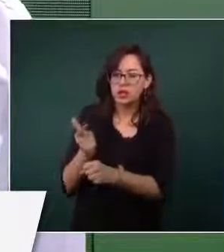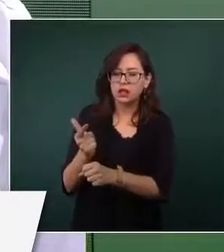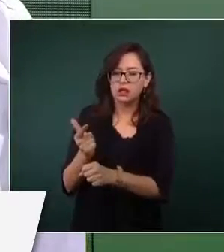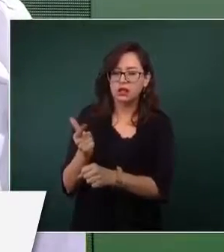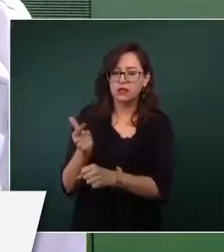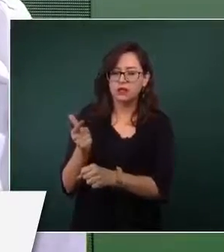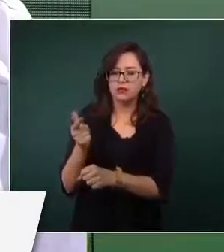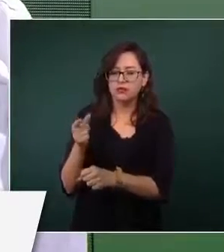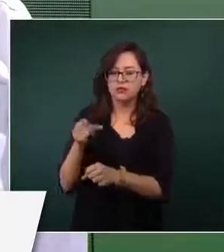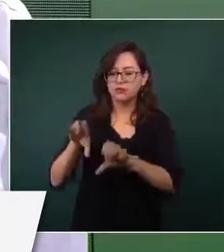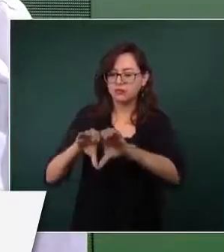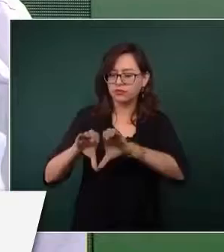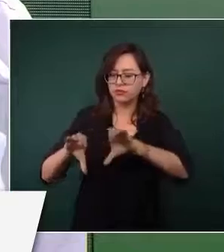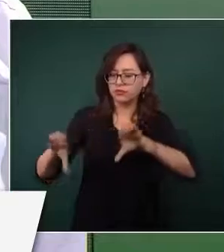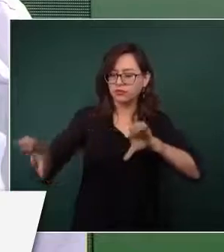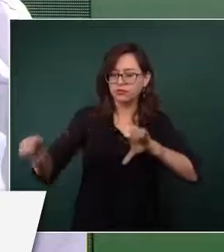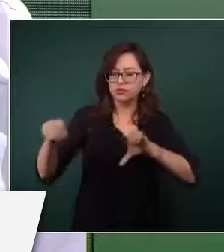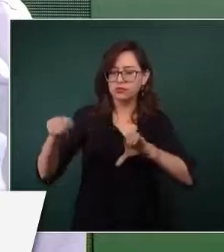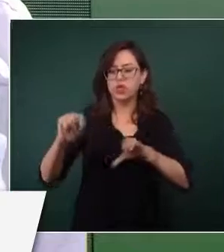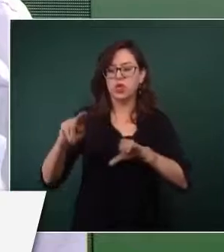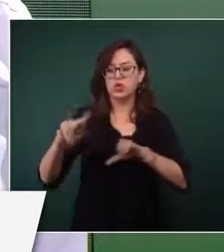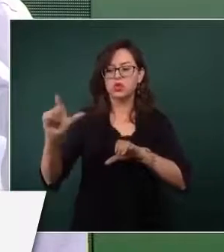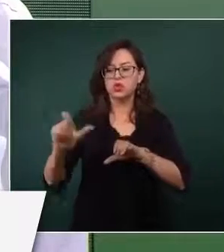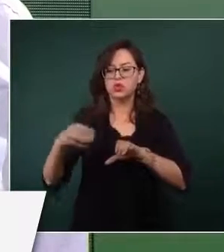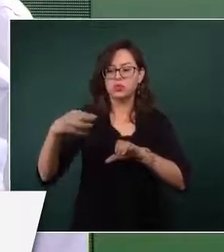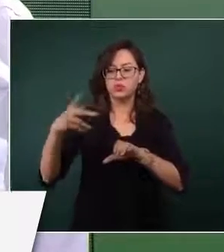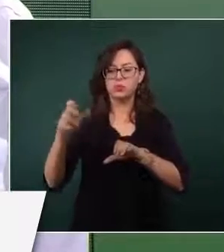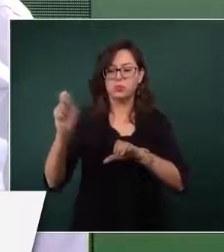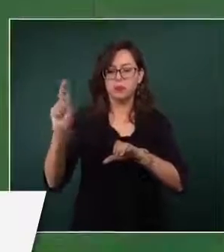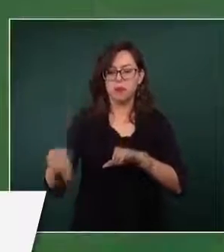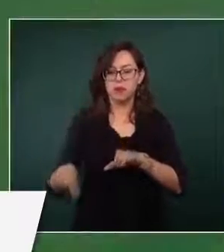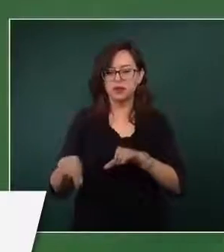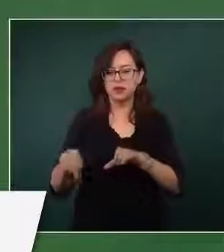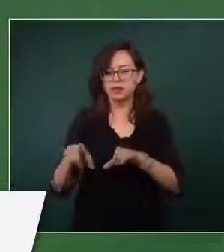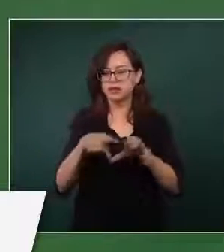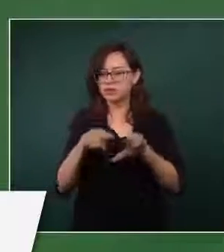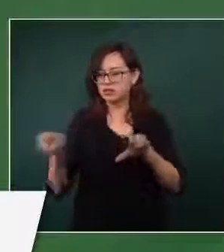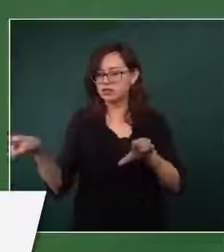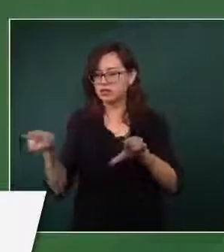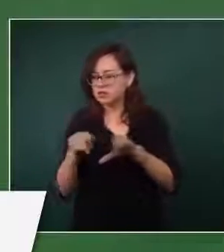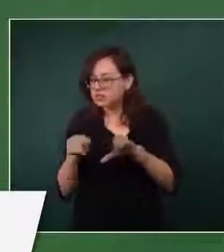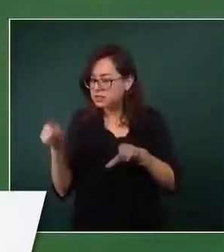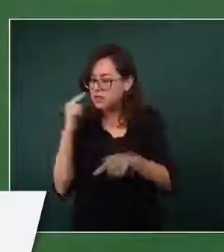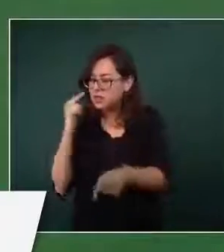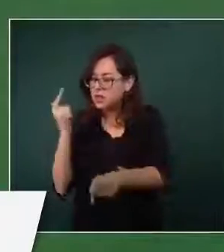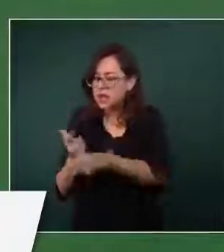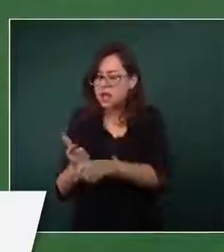en el ducto de Tuxpan, en Azcapotzalco, ya